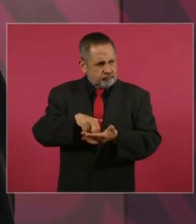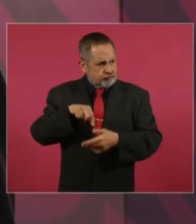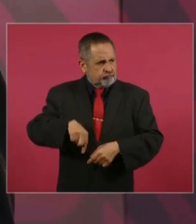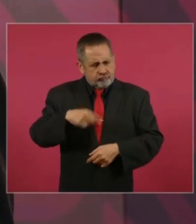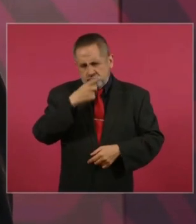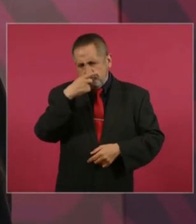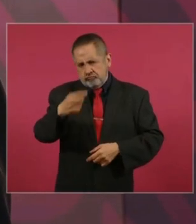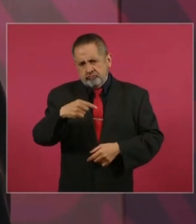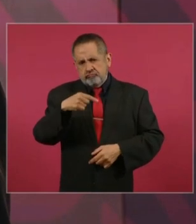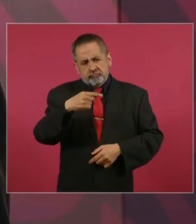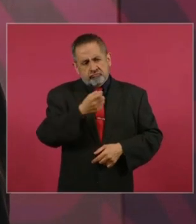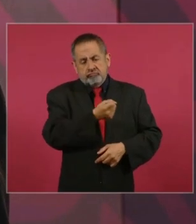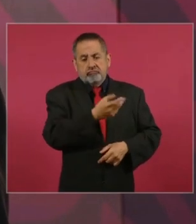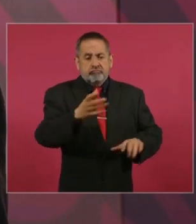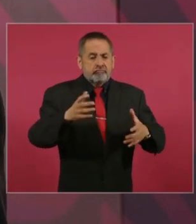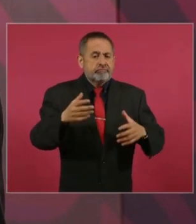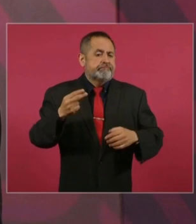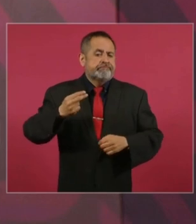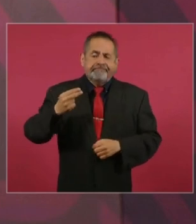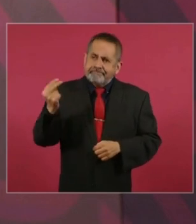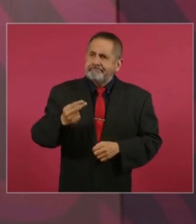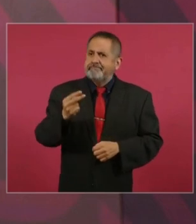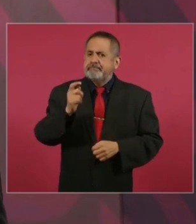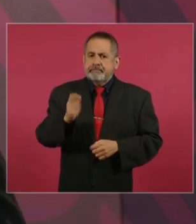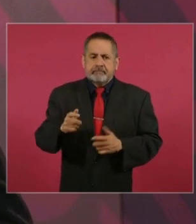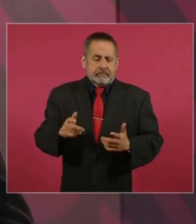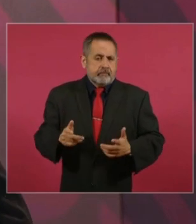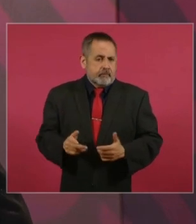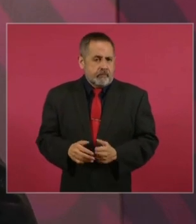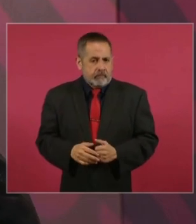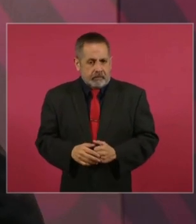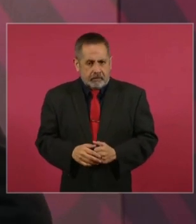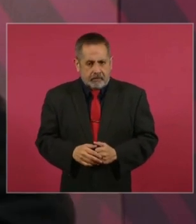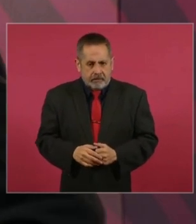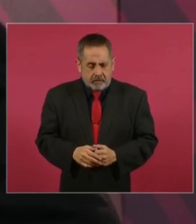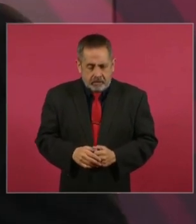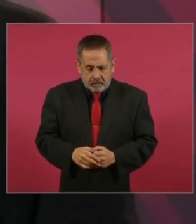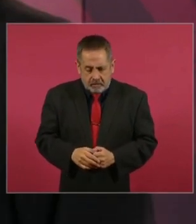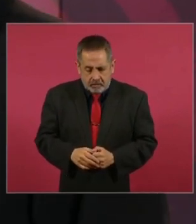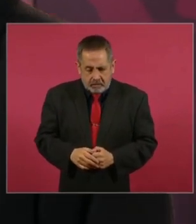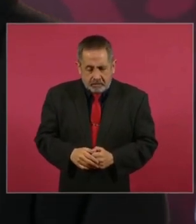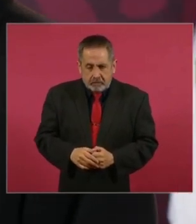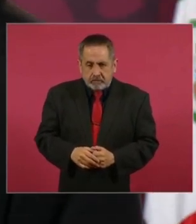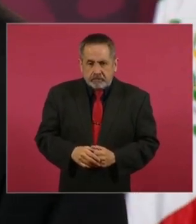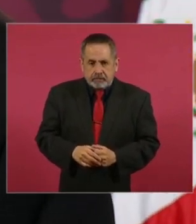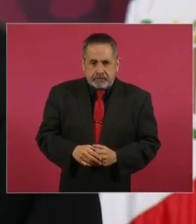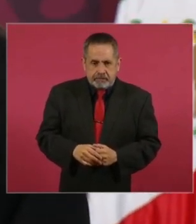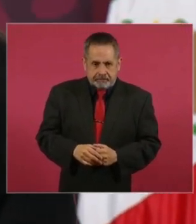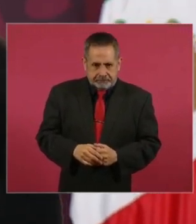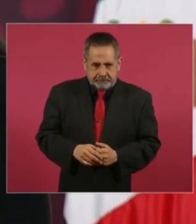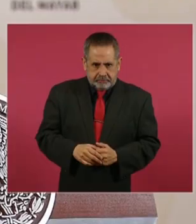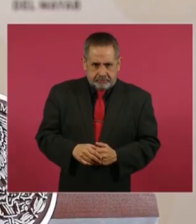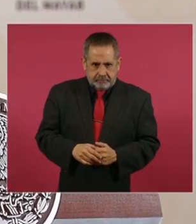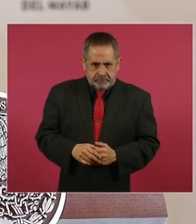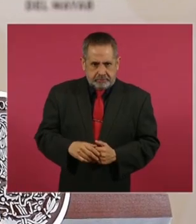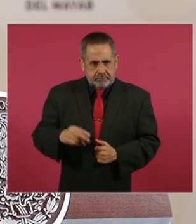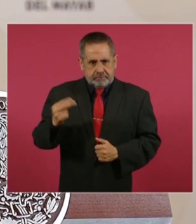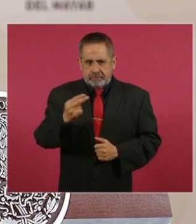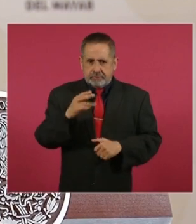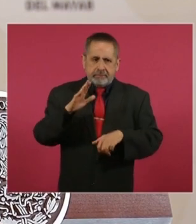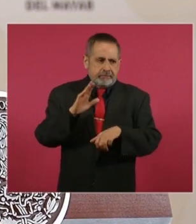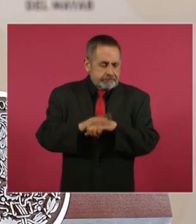que necesitábamos más